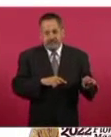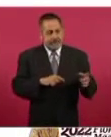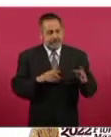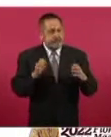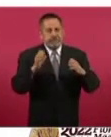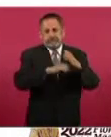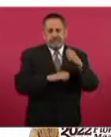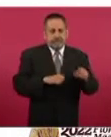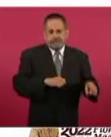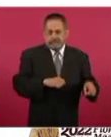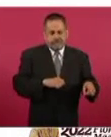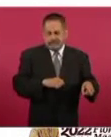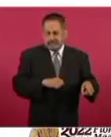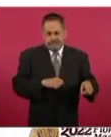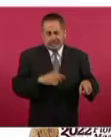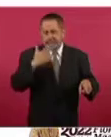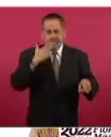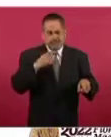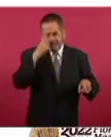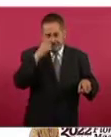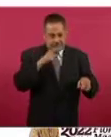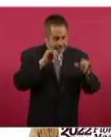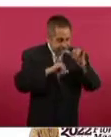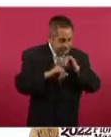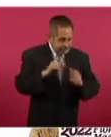Sanitaria como productos engaño.